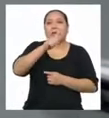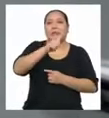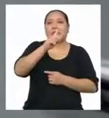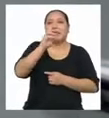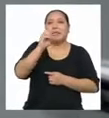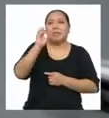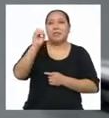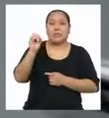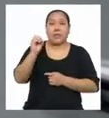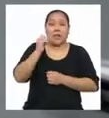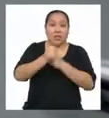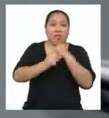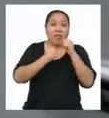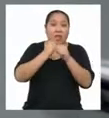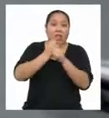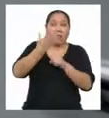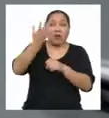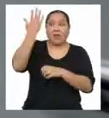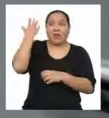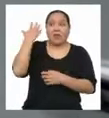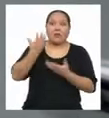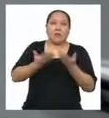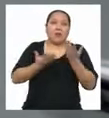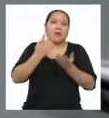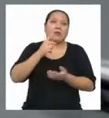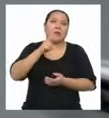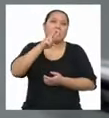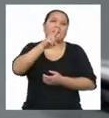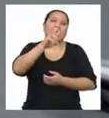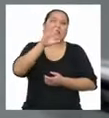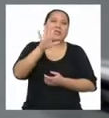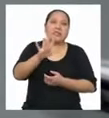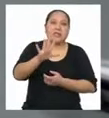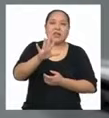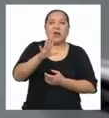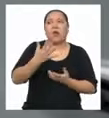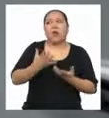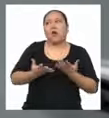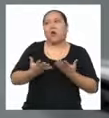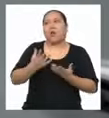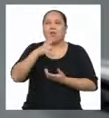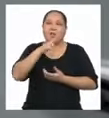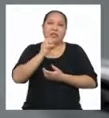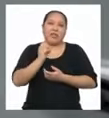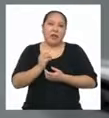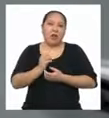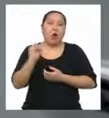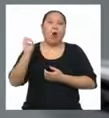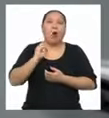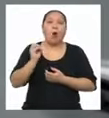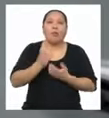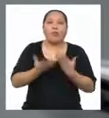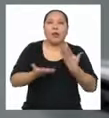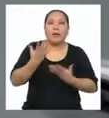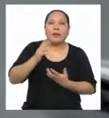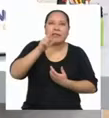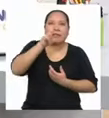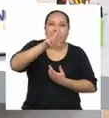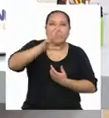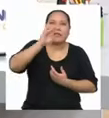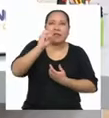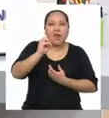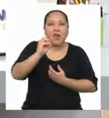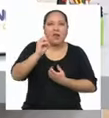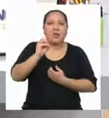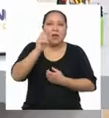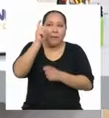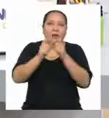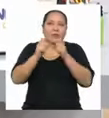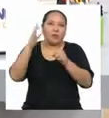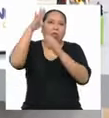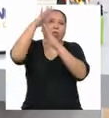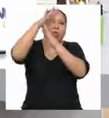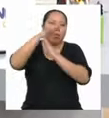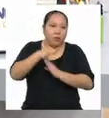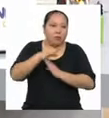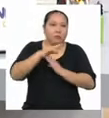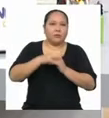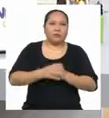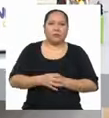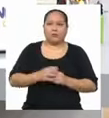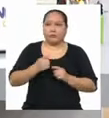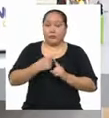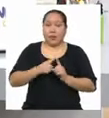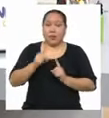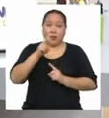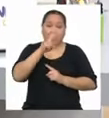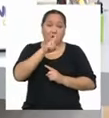hubiesen sido 25 de 30 O quizás 30 de 30 Sí, pero 20